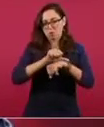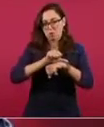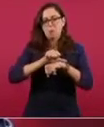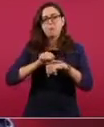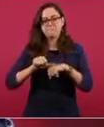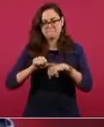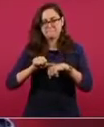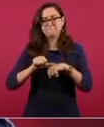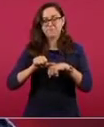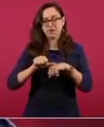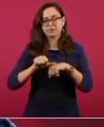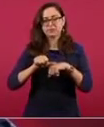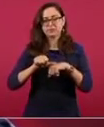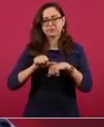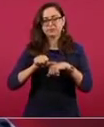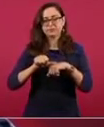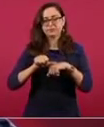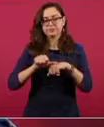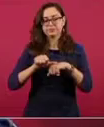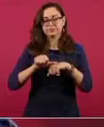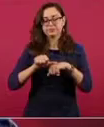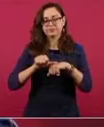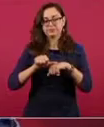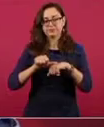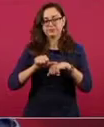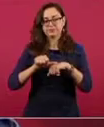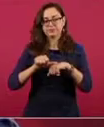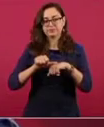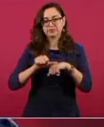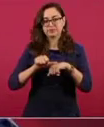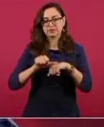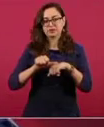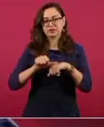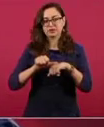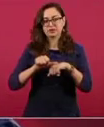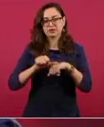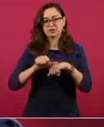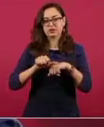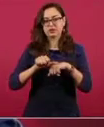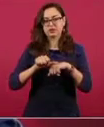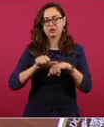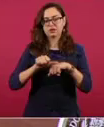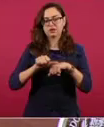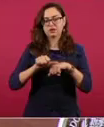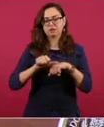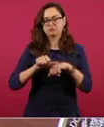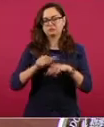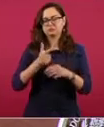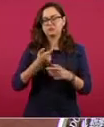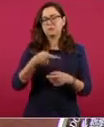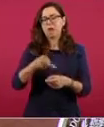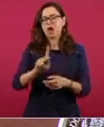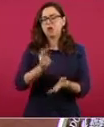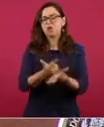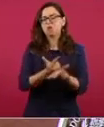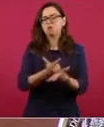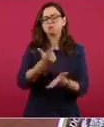al parecer sin gravedad,